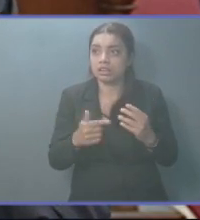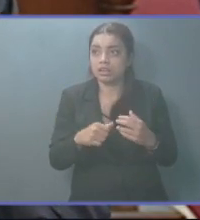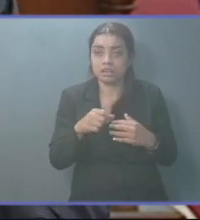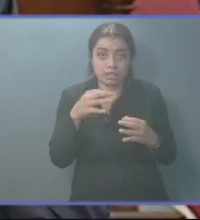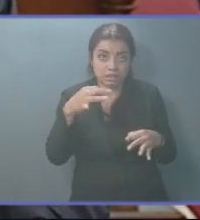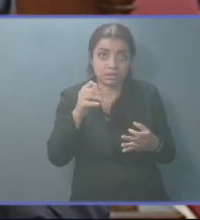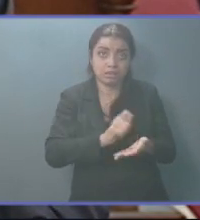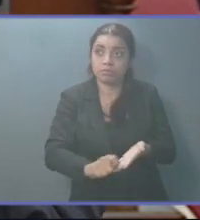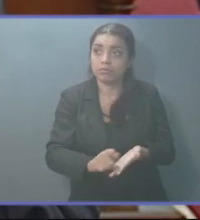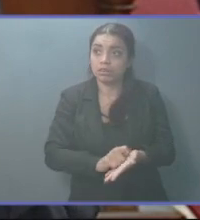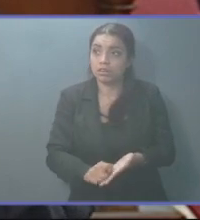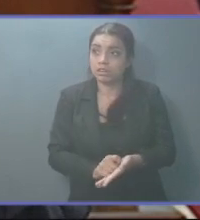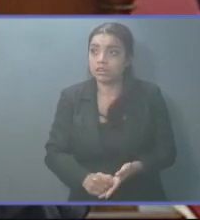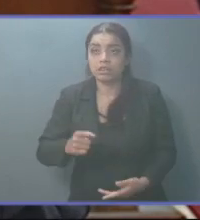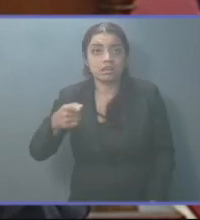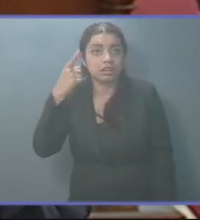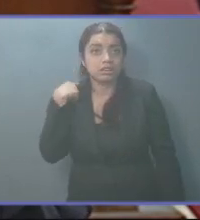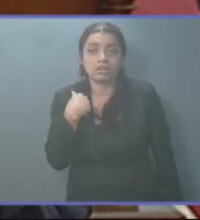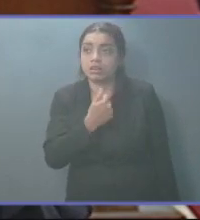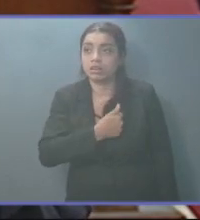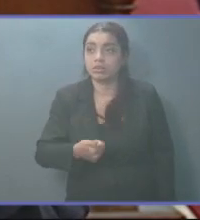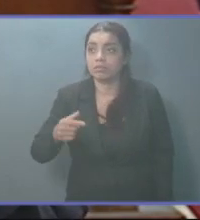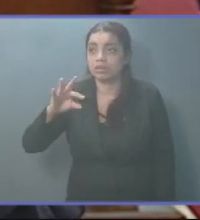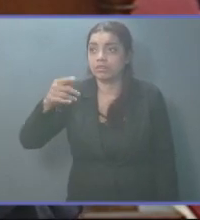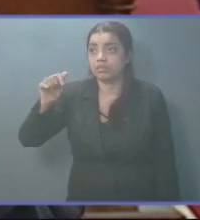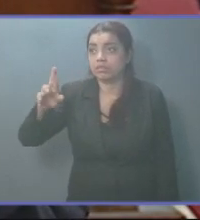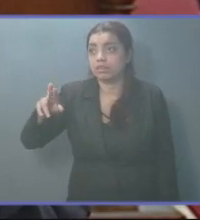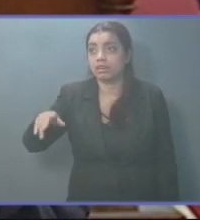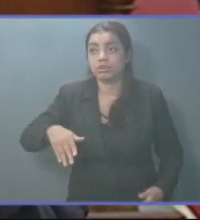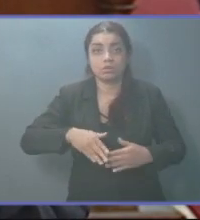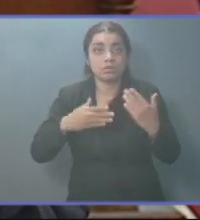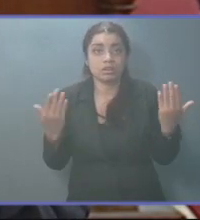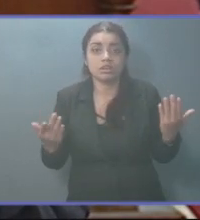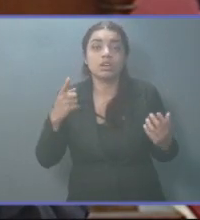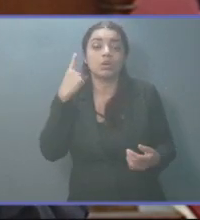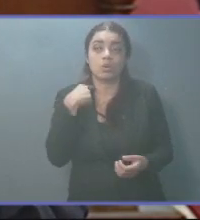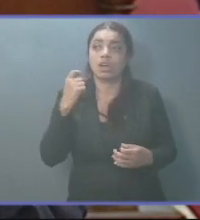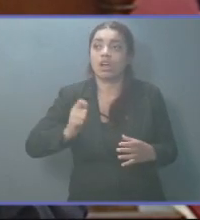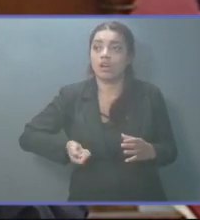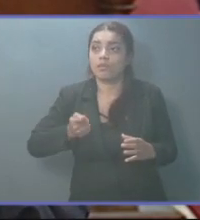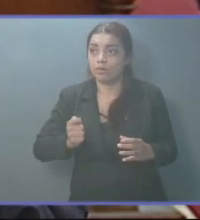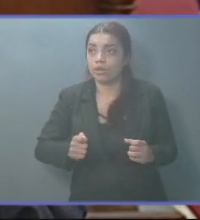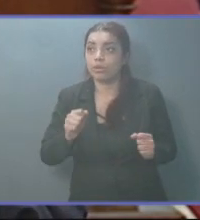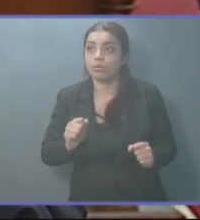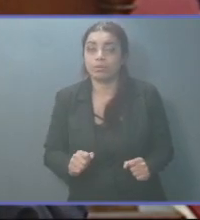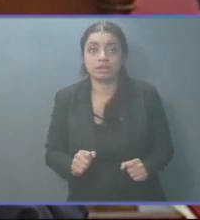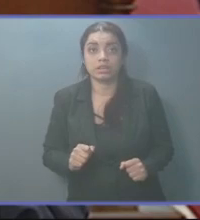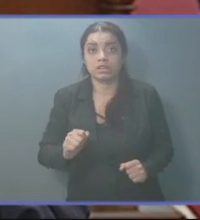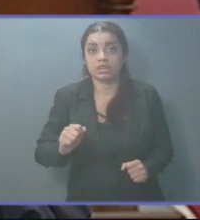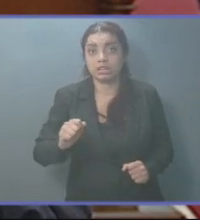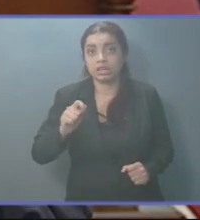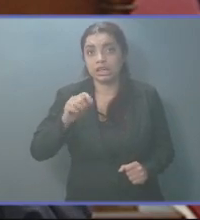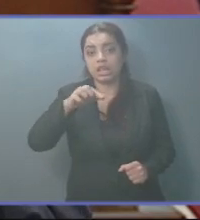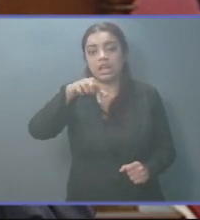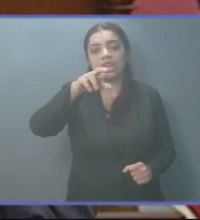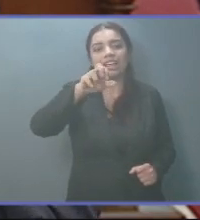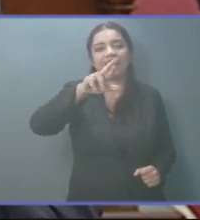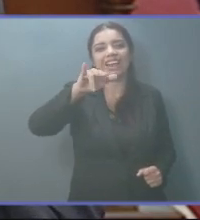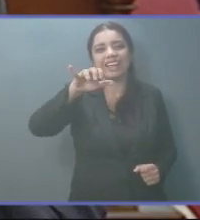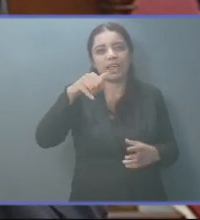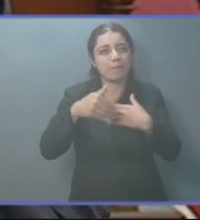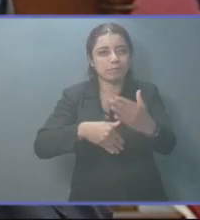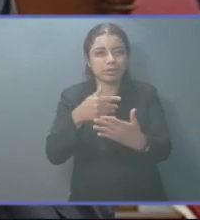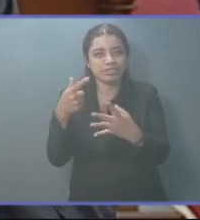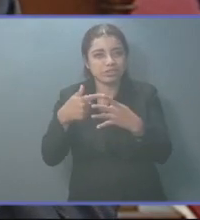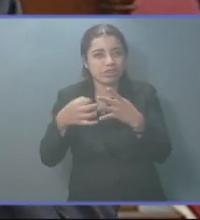certificación. Si el Fiscal no actúa, un ciudadano o abogado puede establecer una querella sobre la certificación